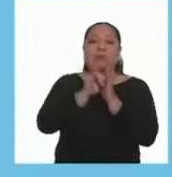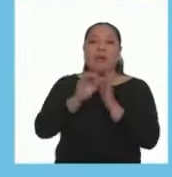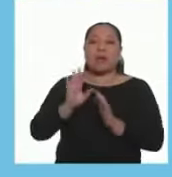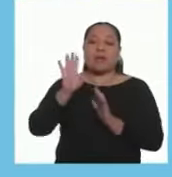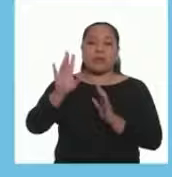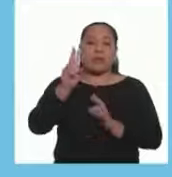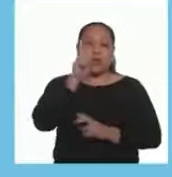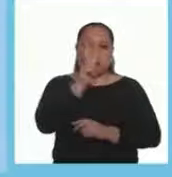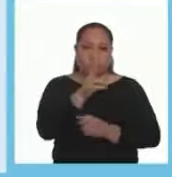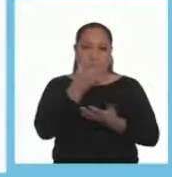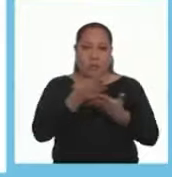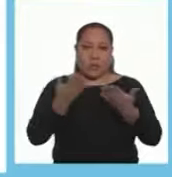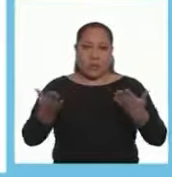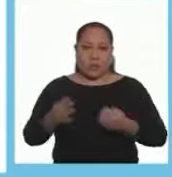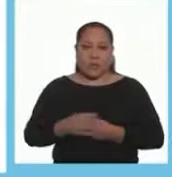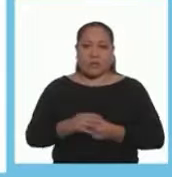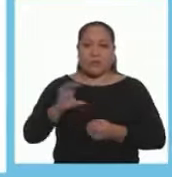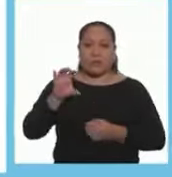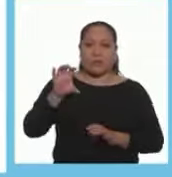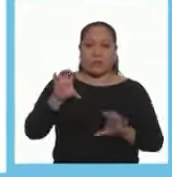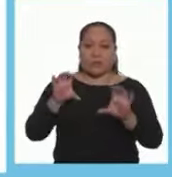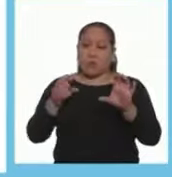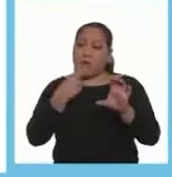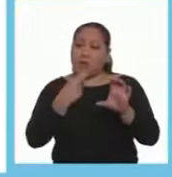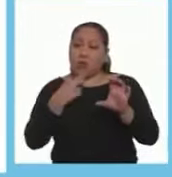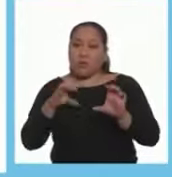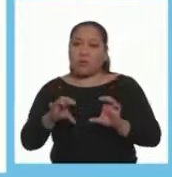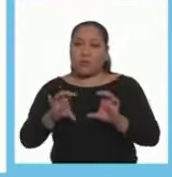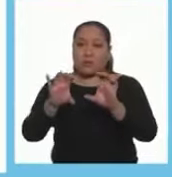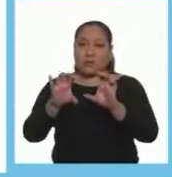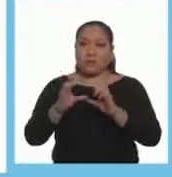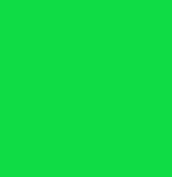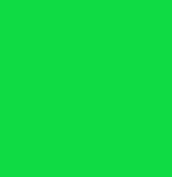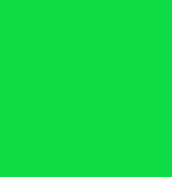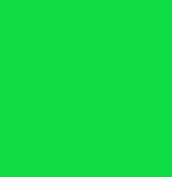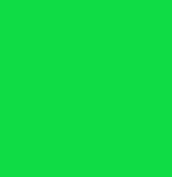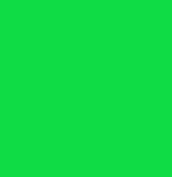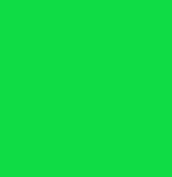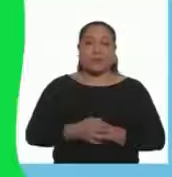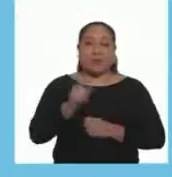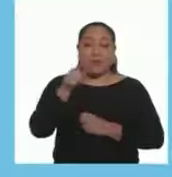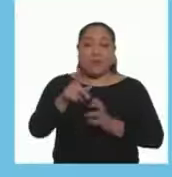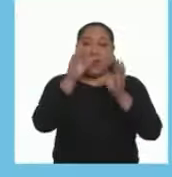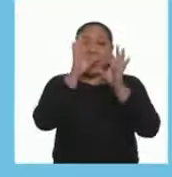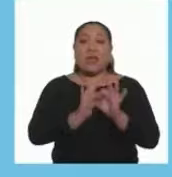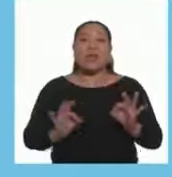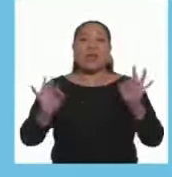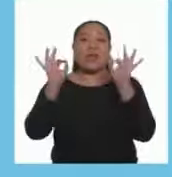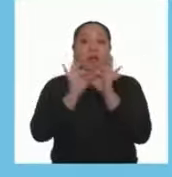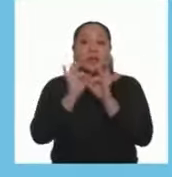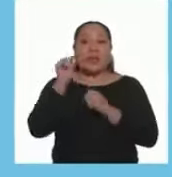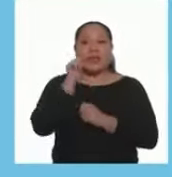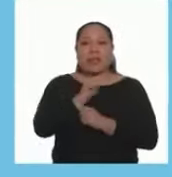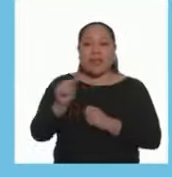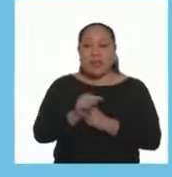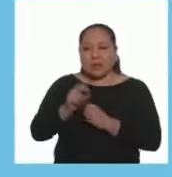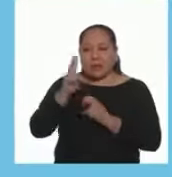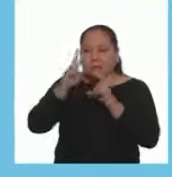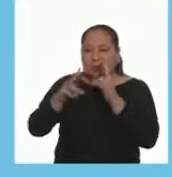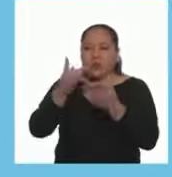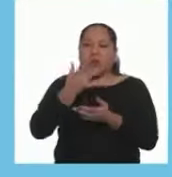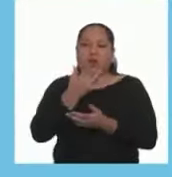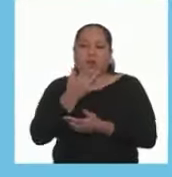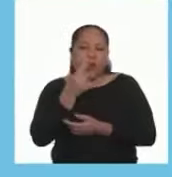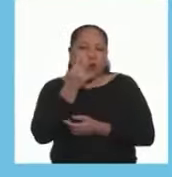Solo las imágenes De dos ingredientes Los que más le agraden Lo importante